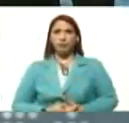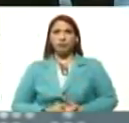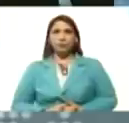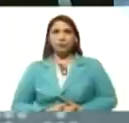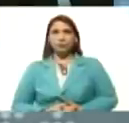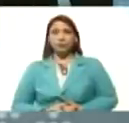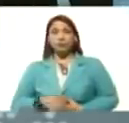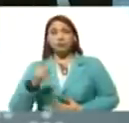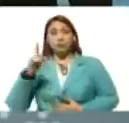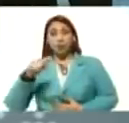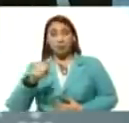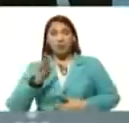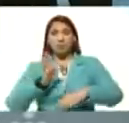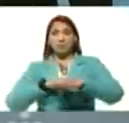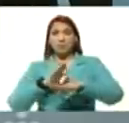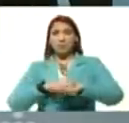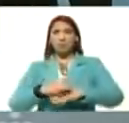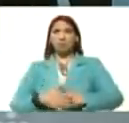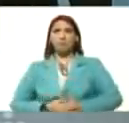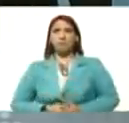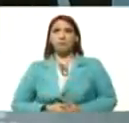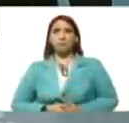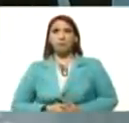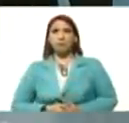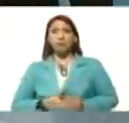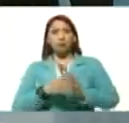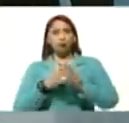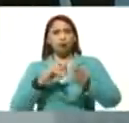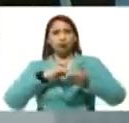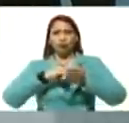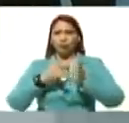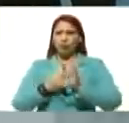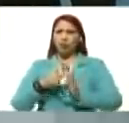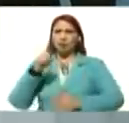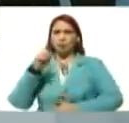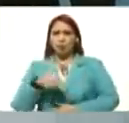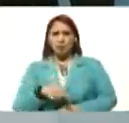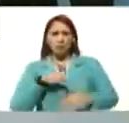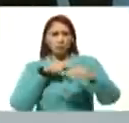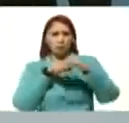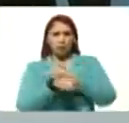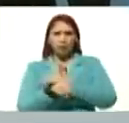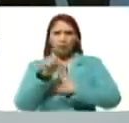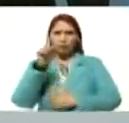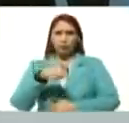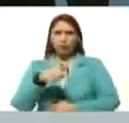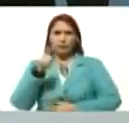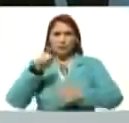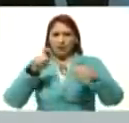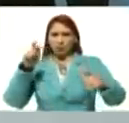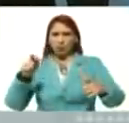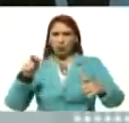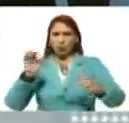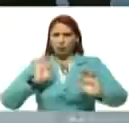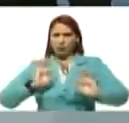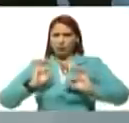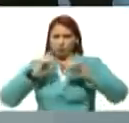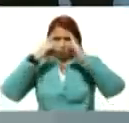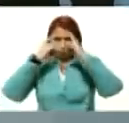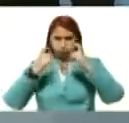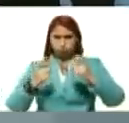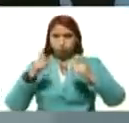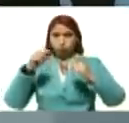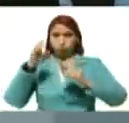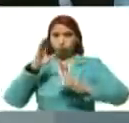así también, bueno, todos los técnicos, entraron, gente, de gran preparación, profesional,